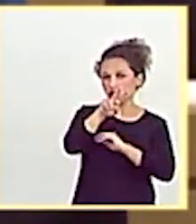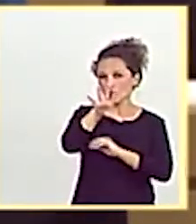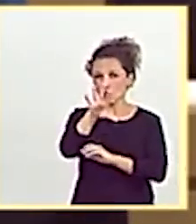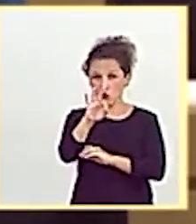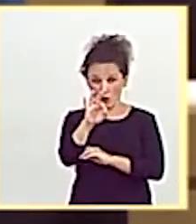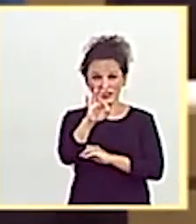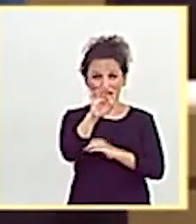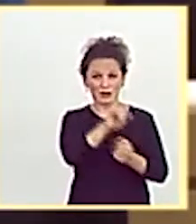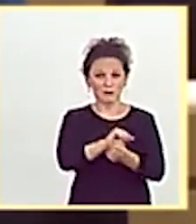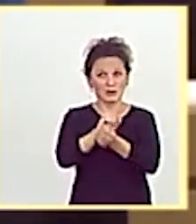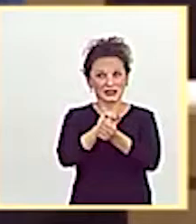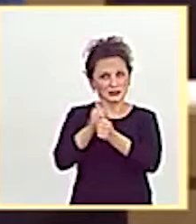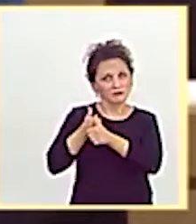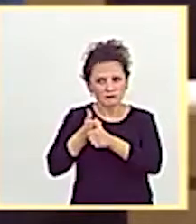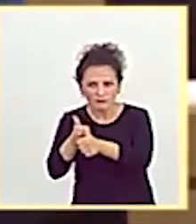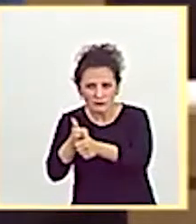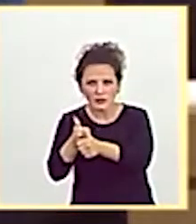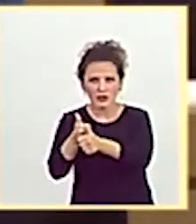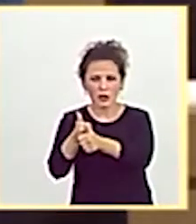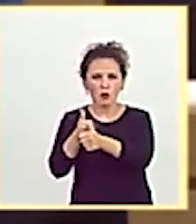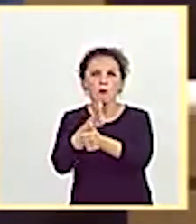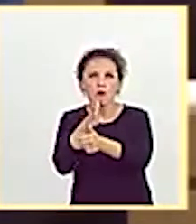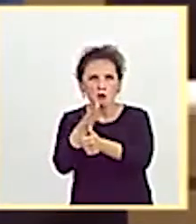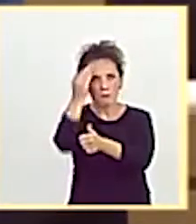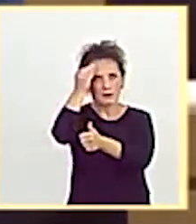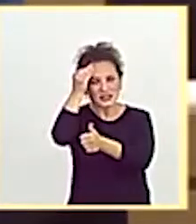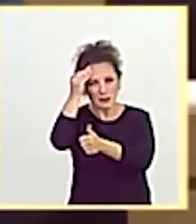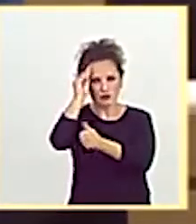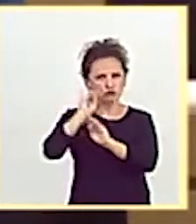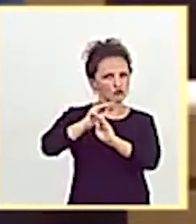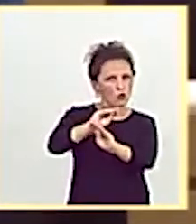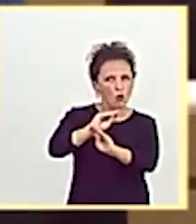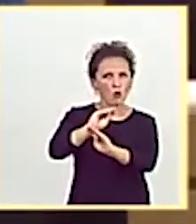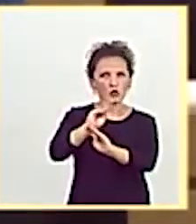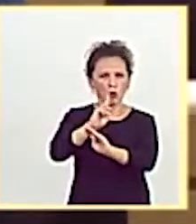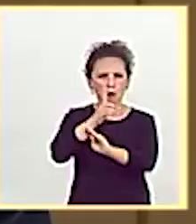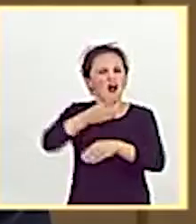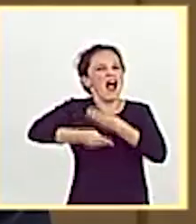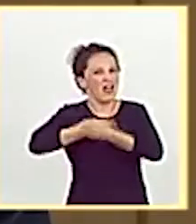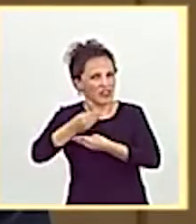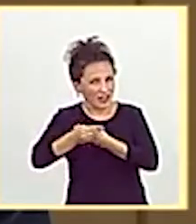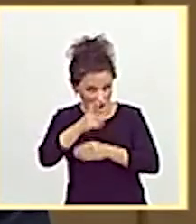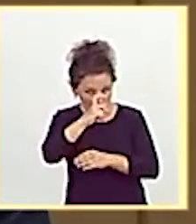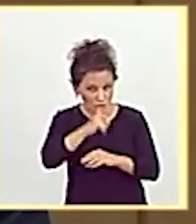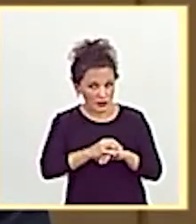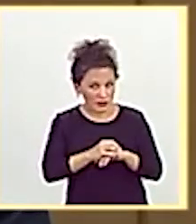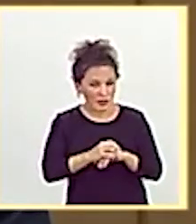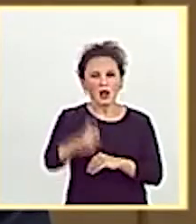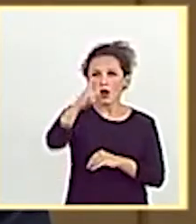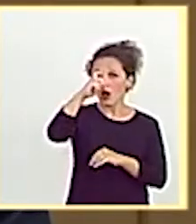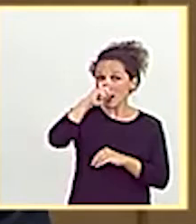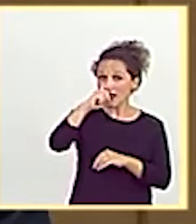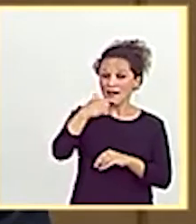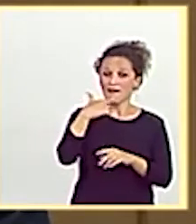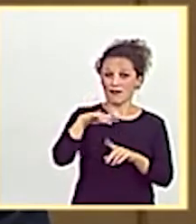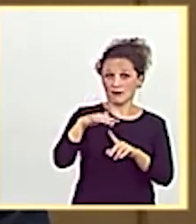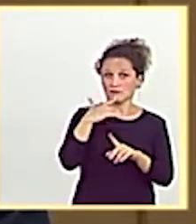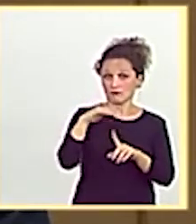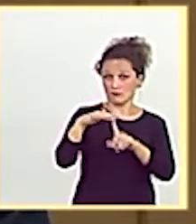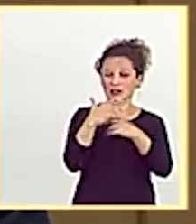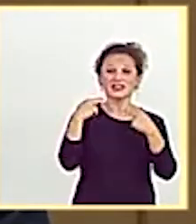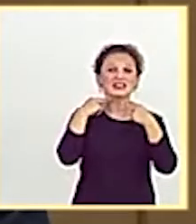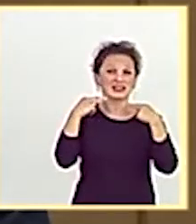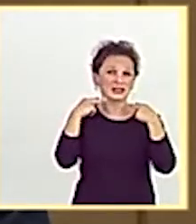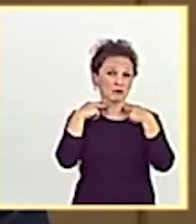por el procés, perseguidos por lo que piensan y anhelan y no por lo que hacen? ¿Recuerda la insostenible causa de su compañera la